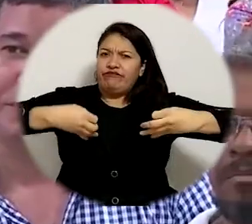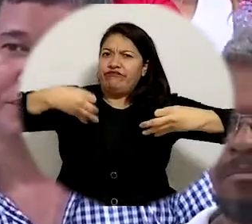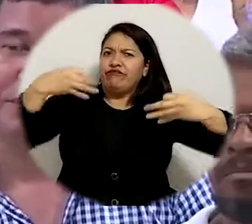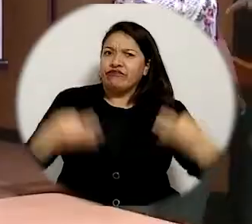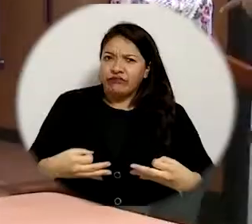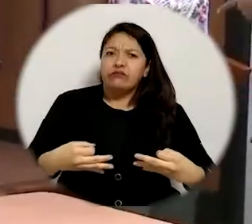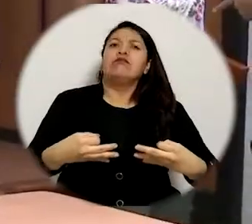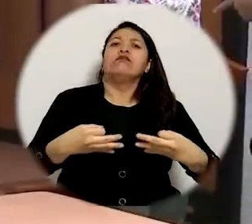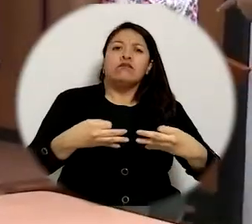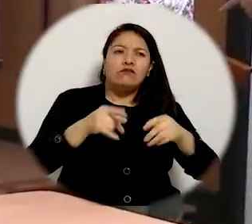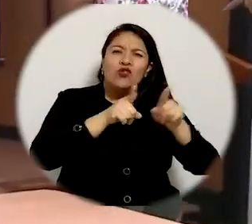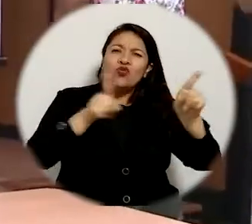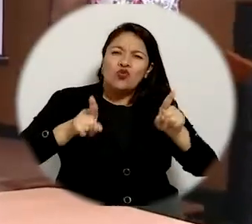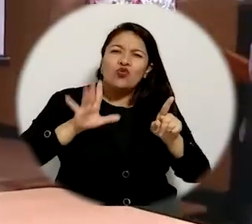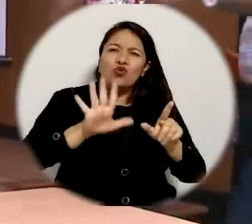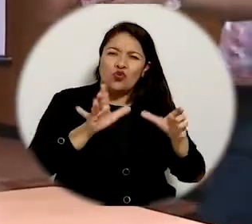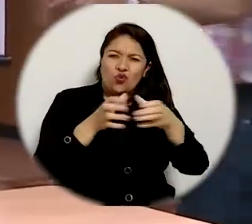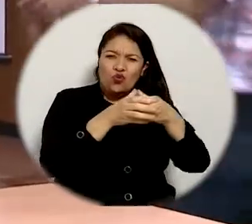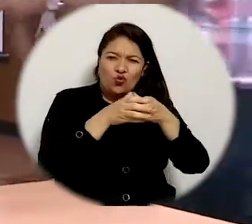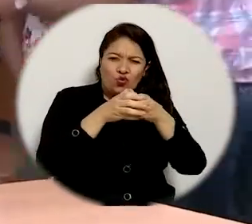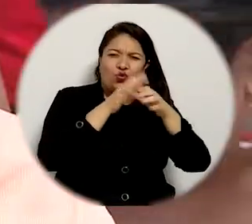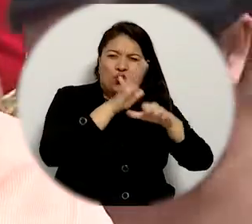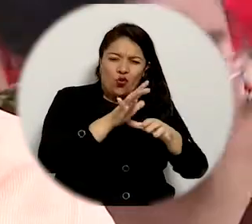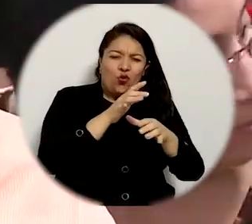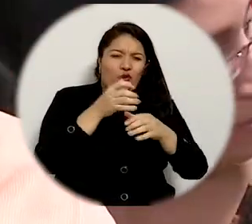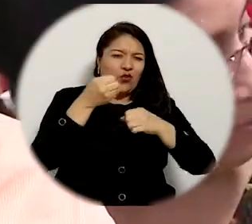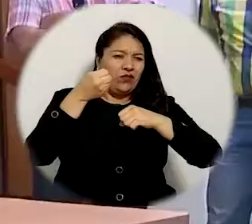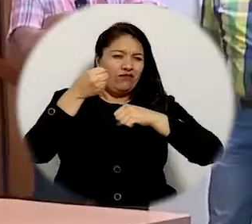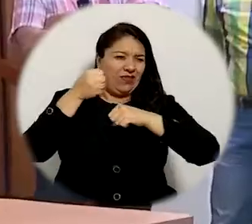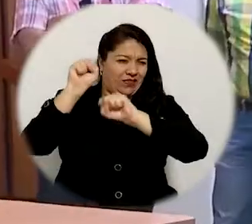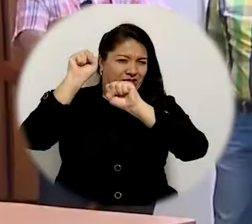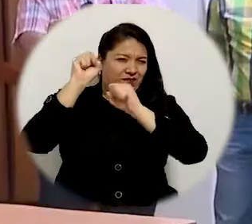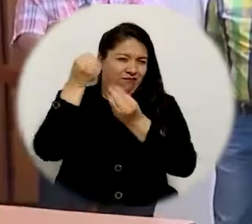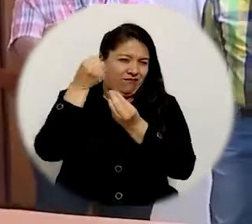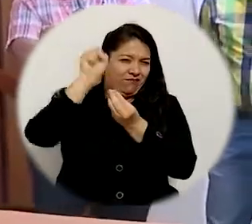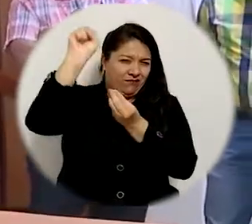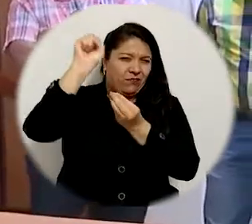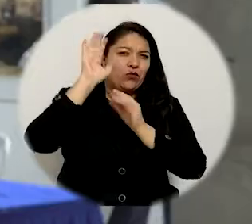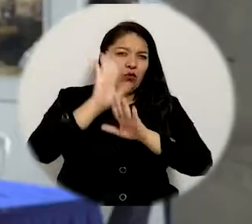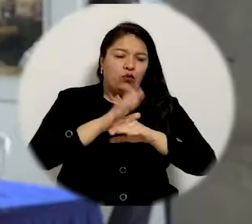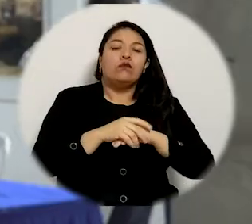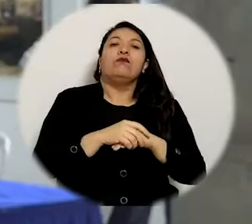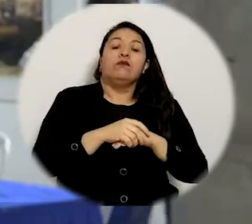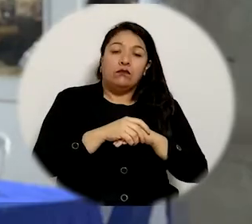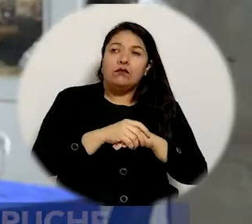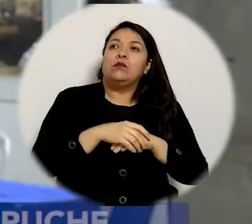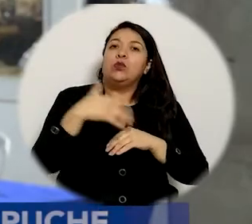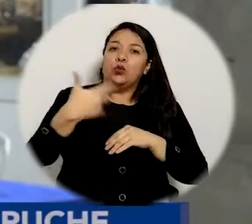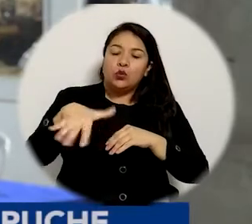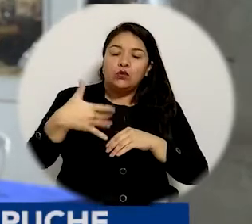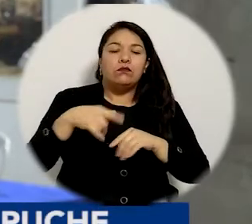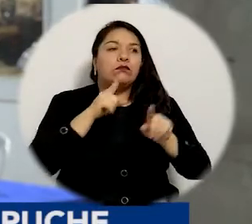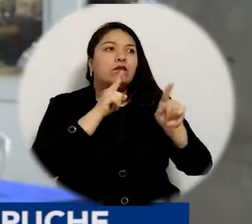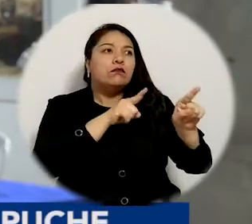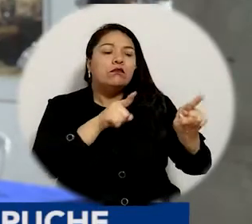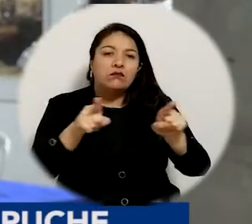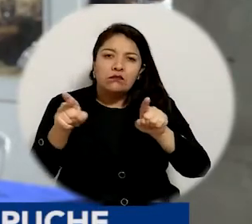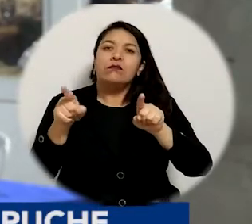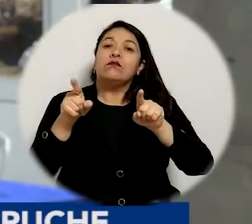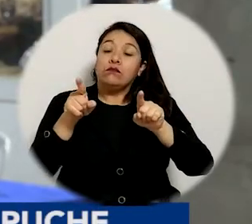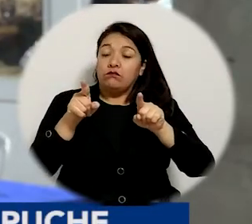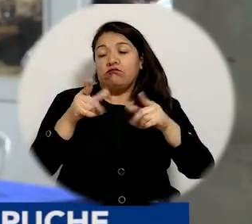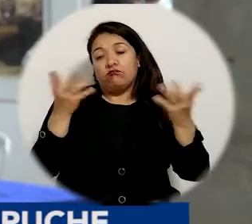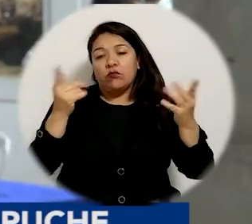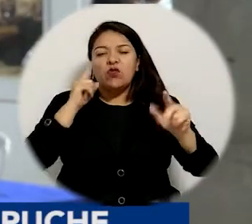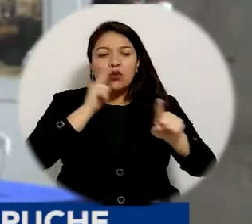compromisos pactados con las organizaciones sindicales que se encuentran en la institución. De verdad que son significativas las diferentes obras que ha